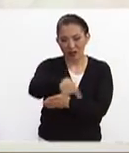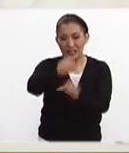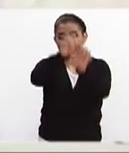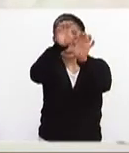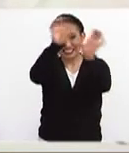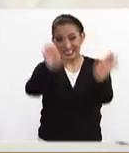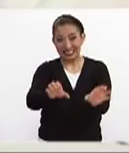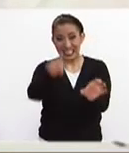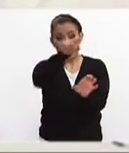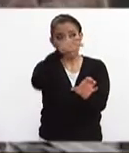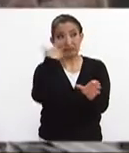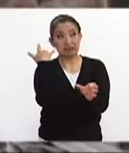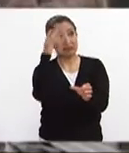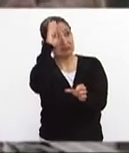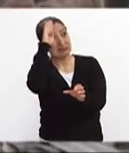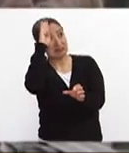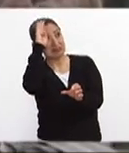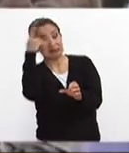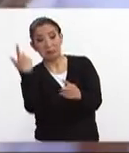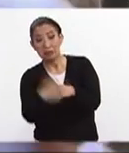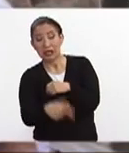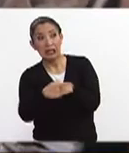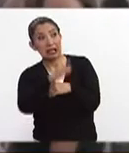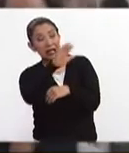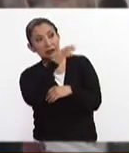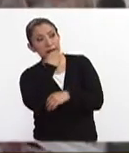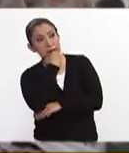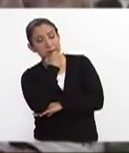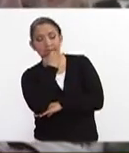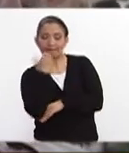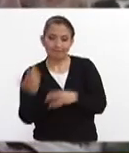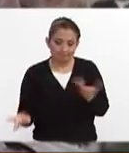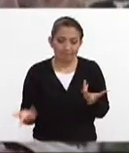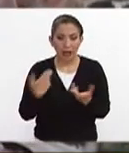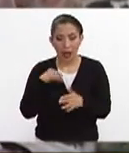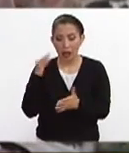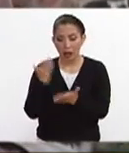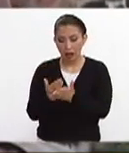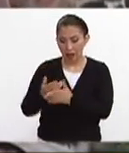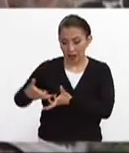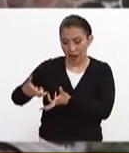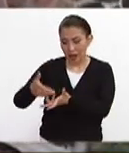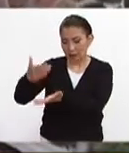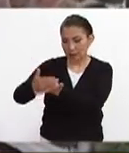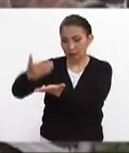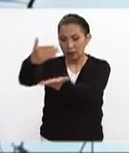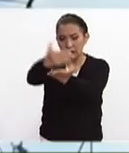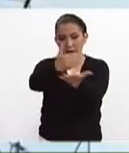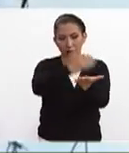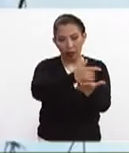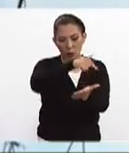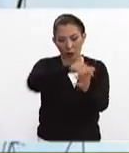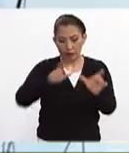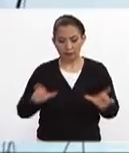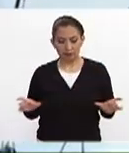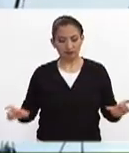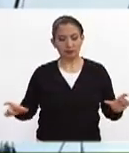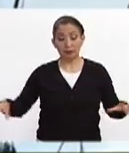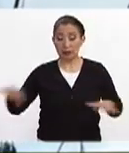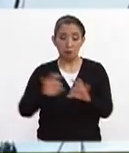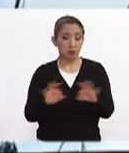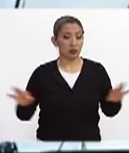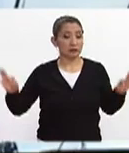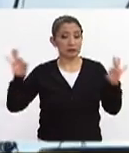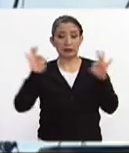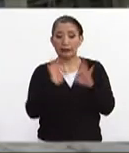cerro que pues no son menores y bueno pues van a bloquear una parte importante de esa zona pero pues es muy